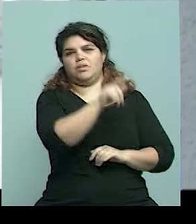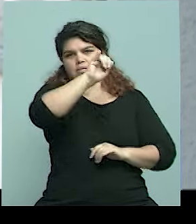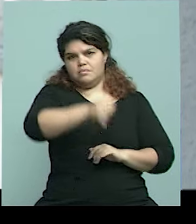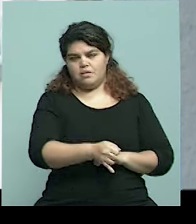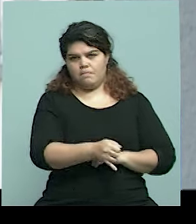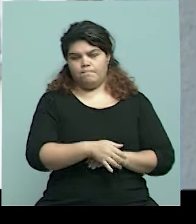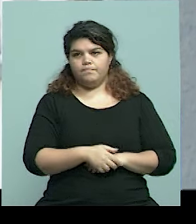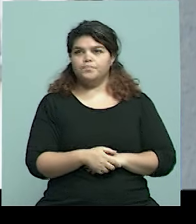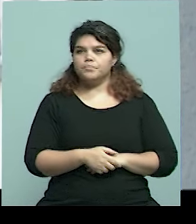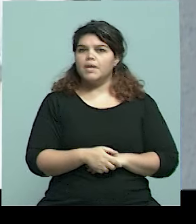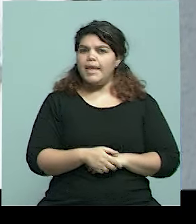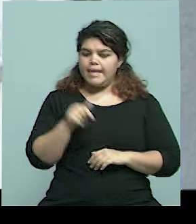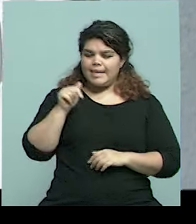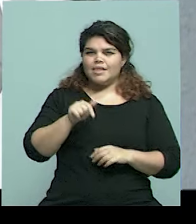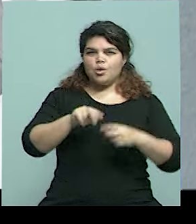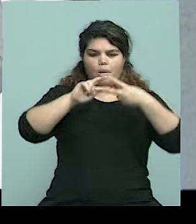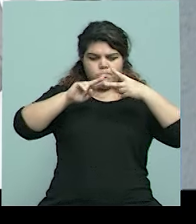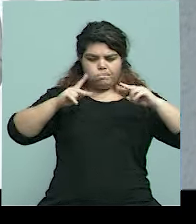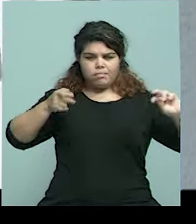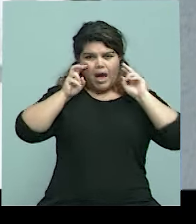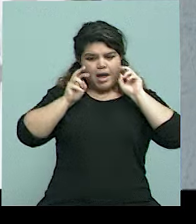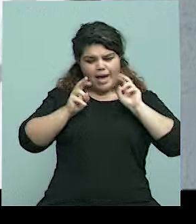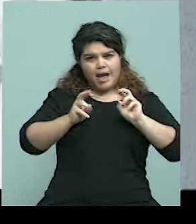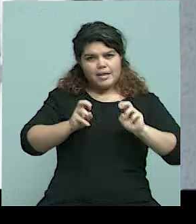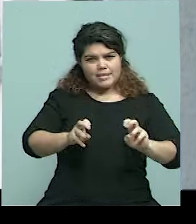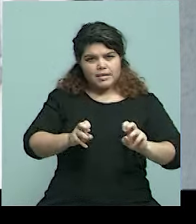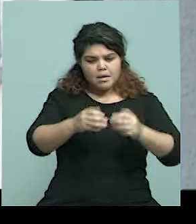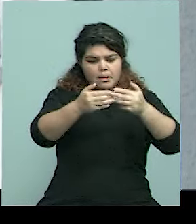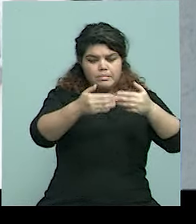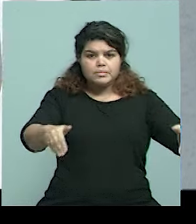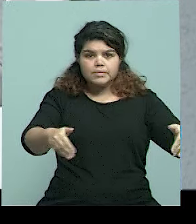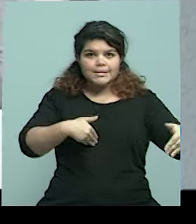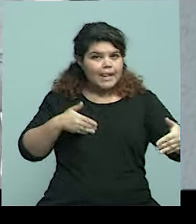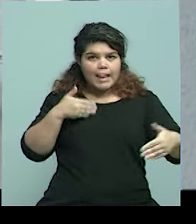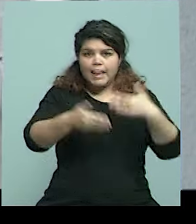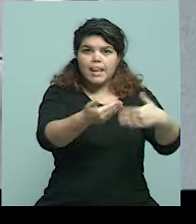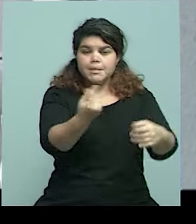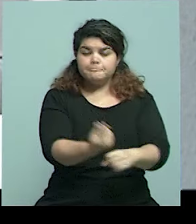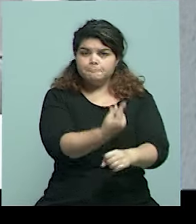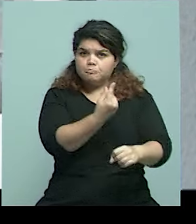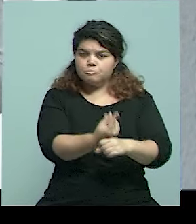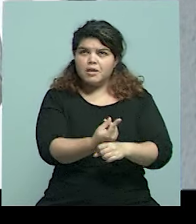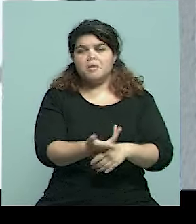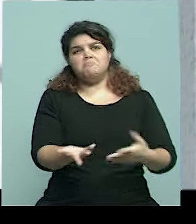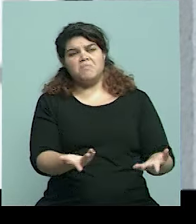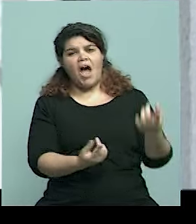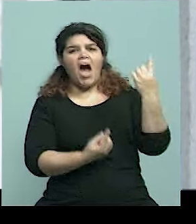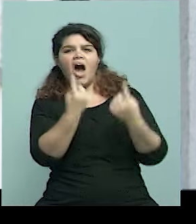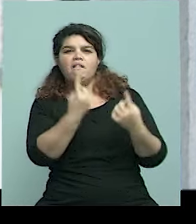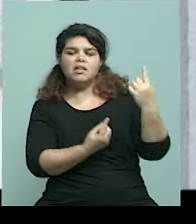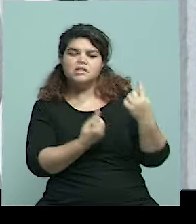límite este tipo de estudios? A decir, bueno, esto se puede estudiar, pero llega un momento que por el tiempo